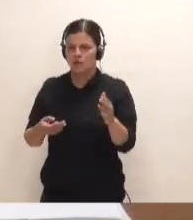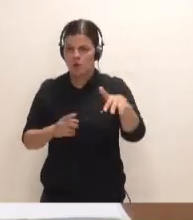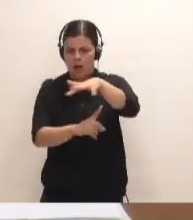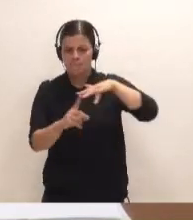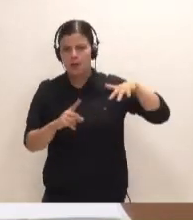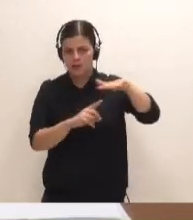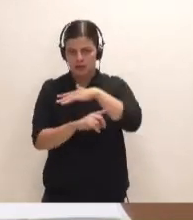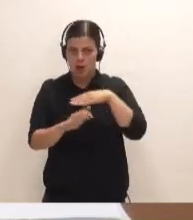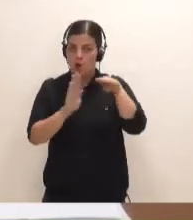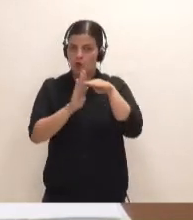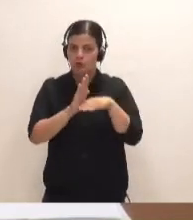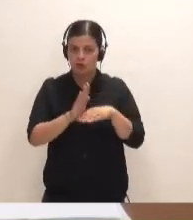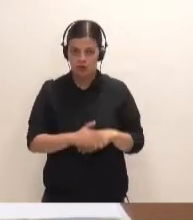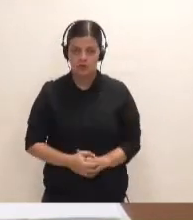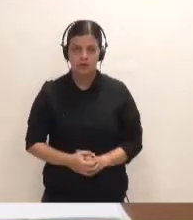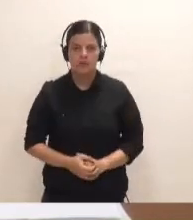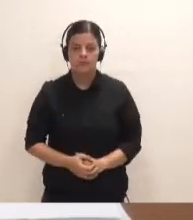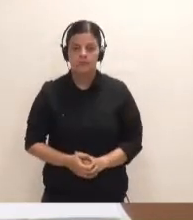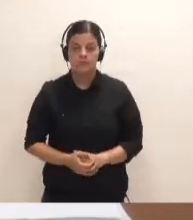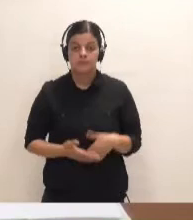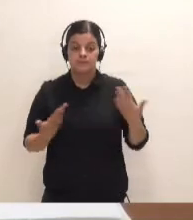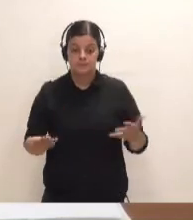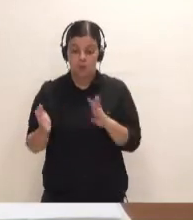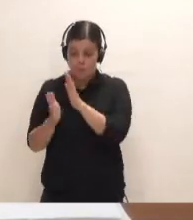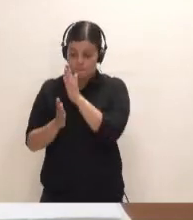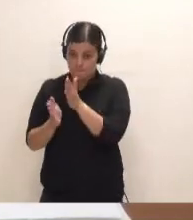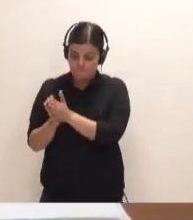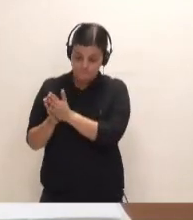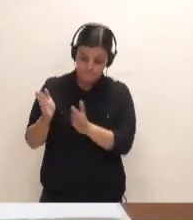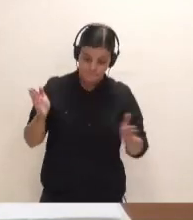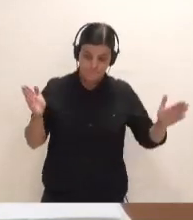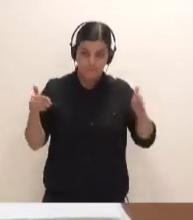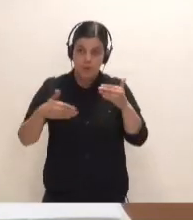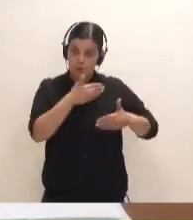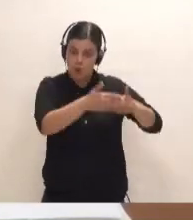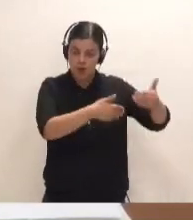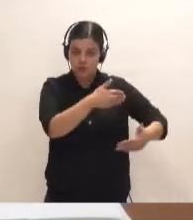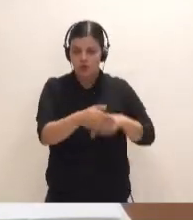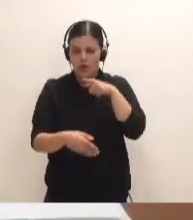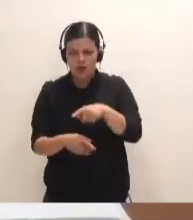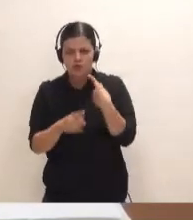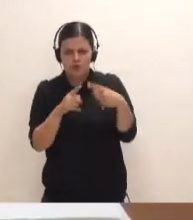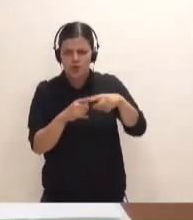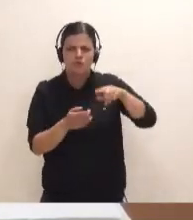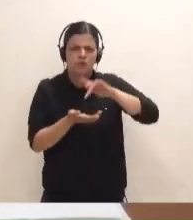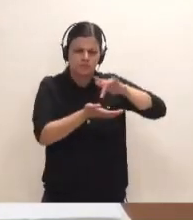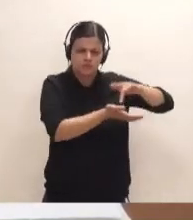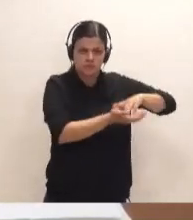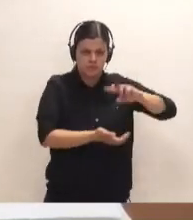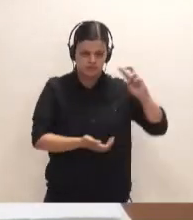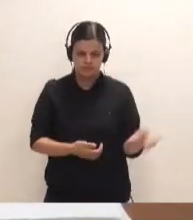condicionada y todo este proceso en el que estos y otros muchos hitos aparecen en la historia